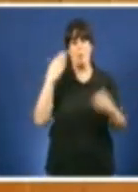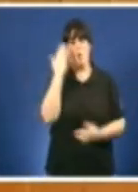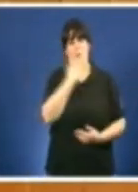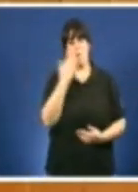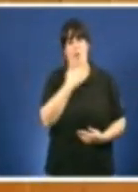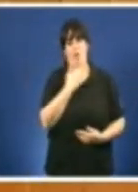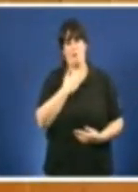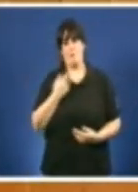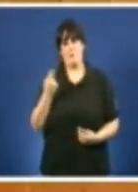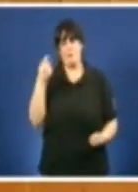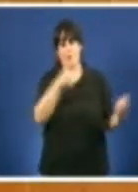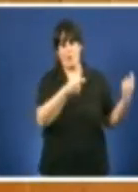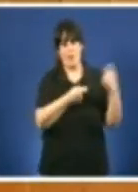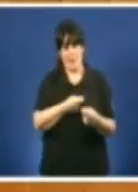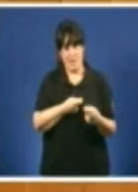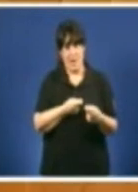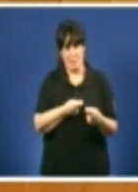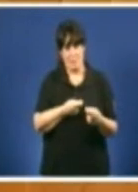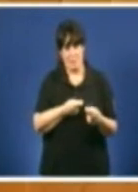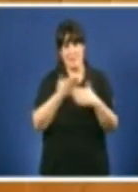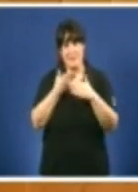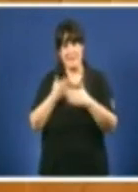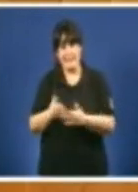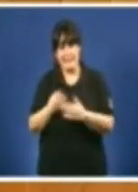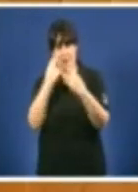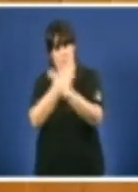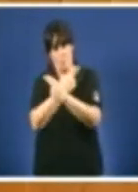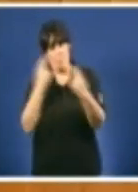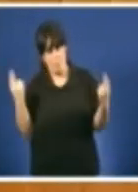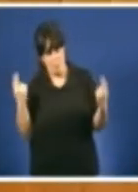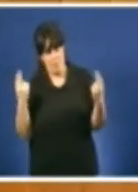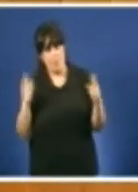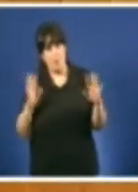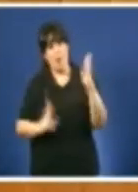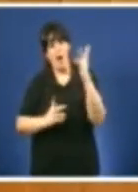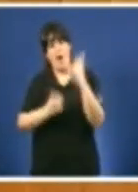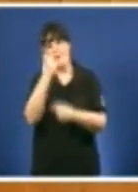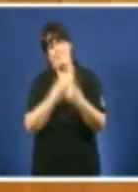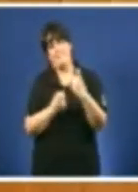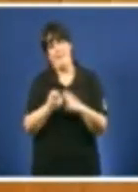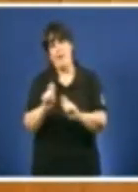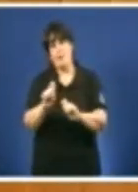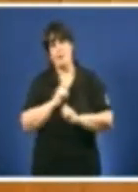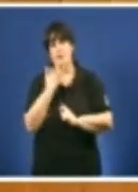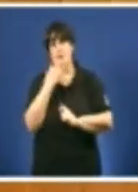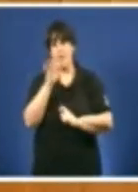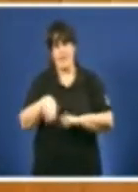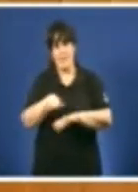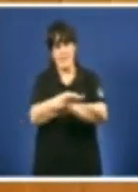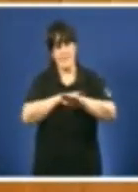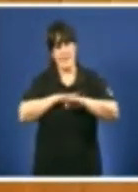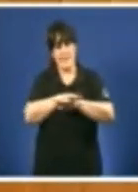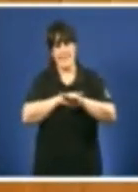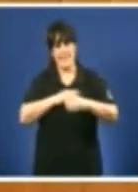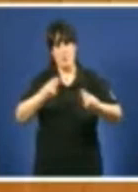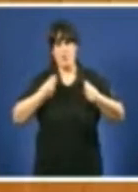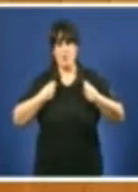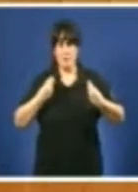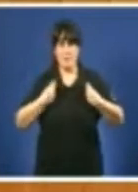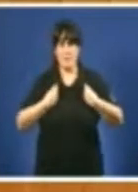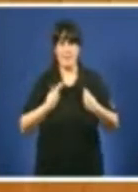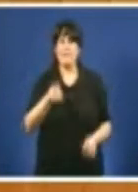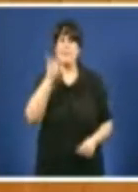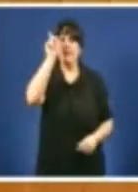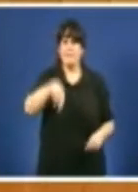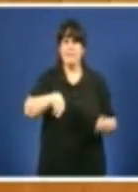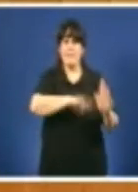centros privados financiados públicamente, según datos do Ministerio de Sanidade As reformas legislativas instauraron